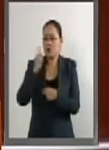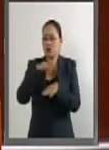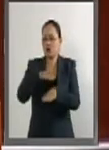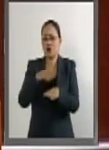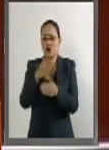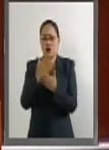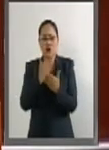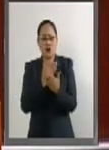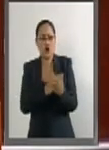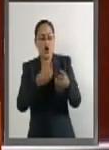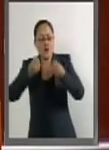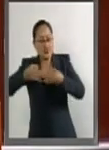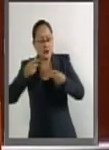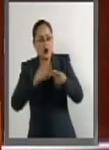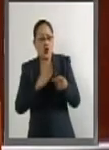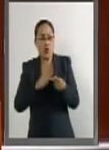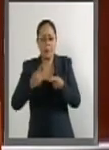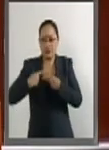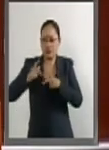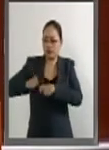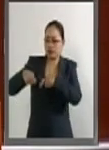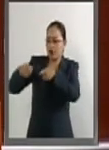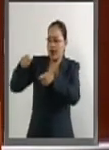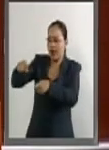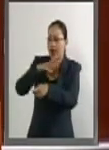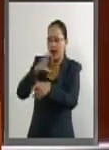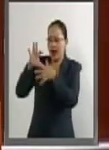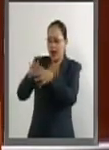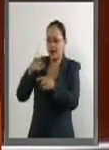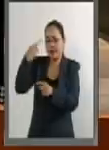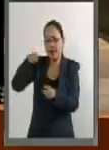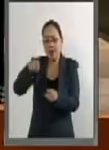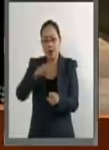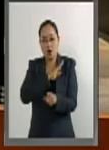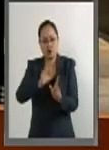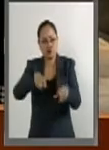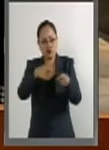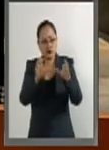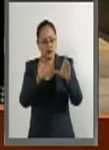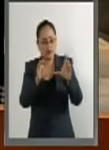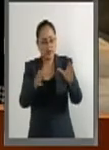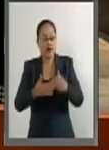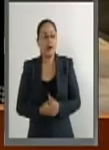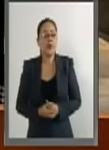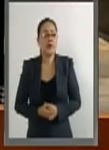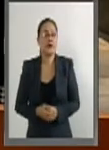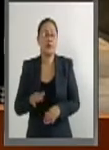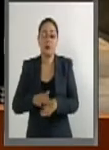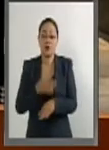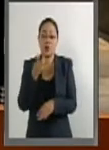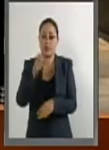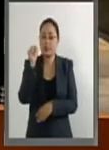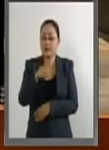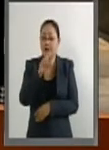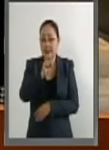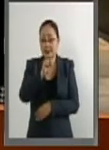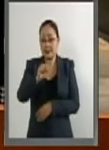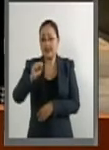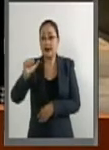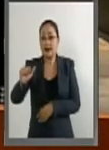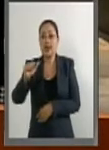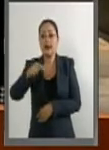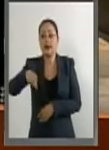medicina o personas autorizadas por la autoridad sanitaria. En este sentido, es la misma Secretaría de Salud